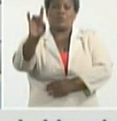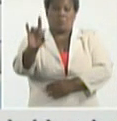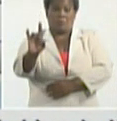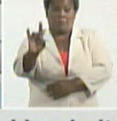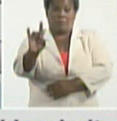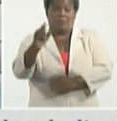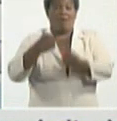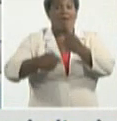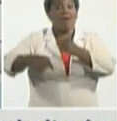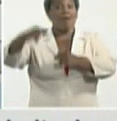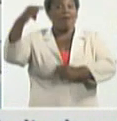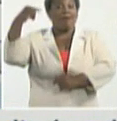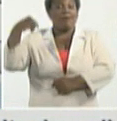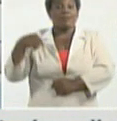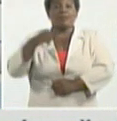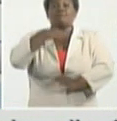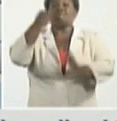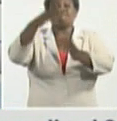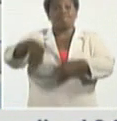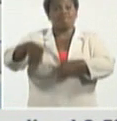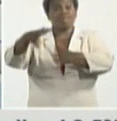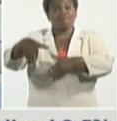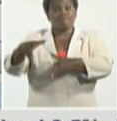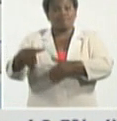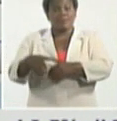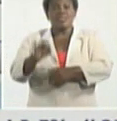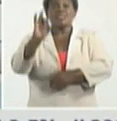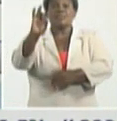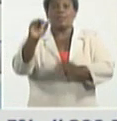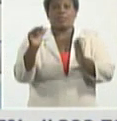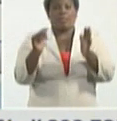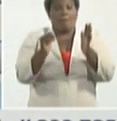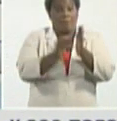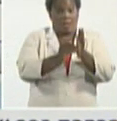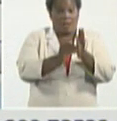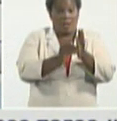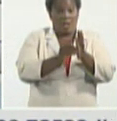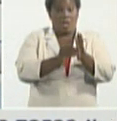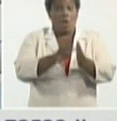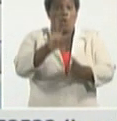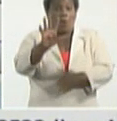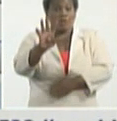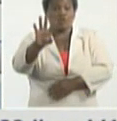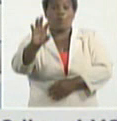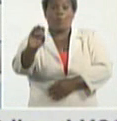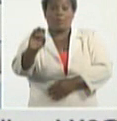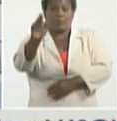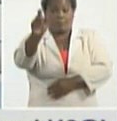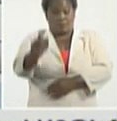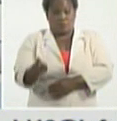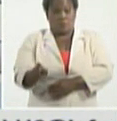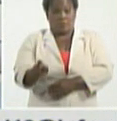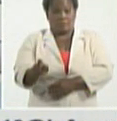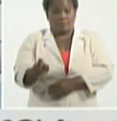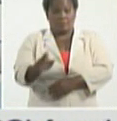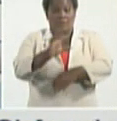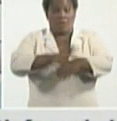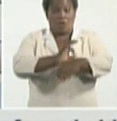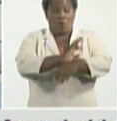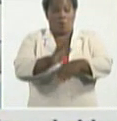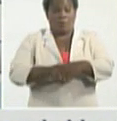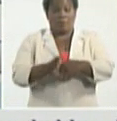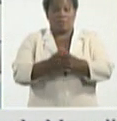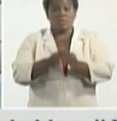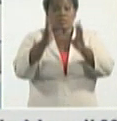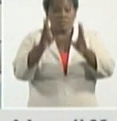ayer fallecen nuevamente 7.450 personas con COVID-19 y